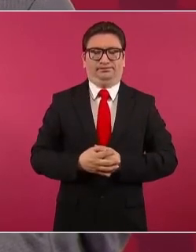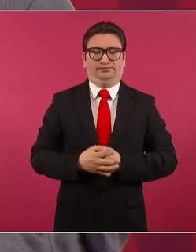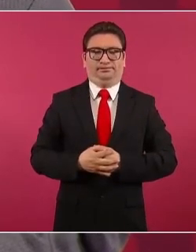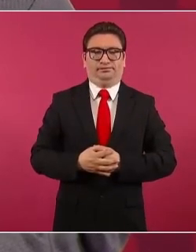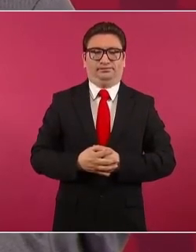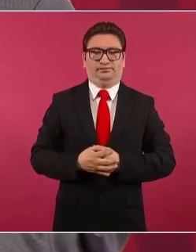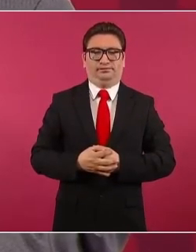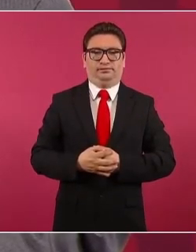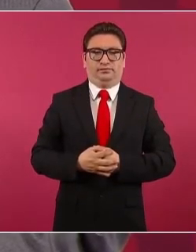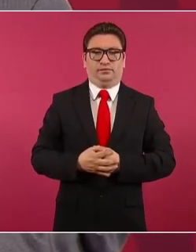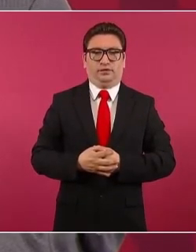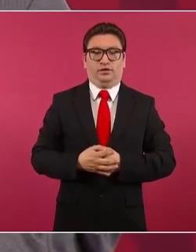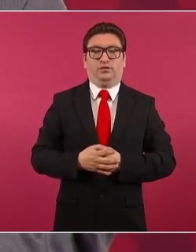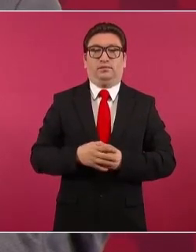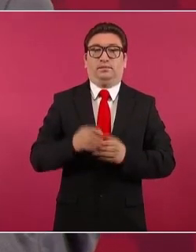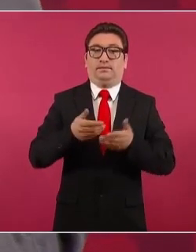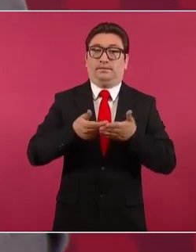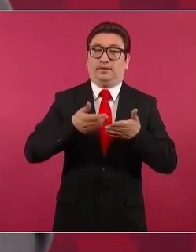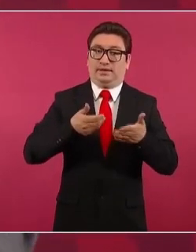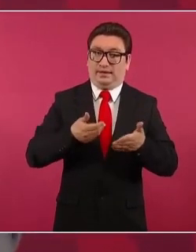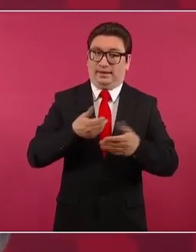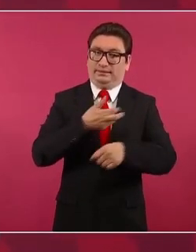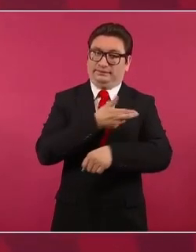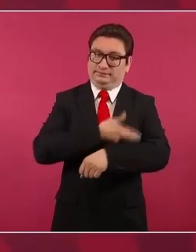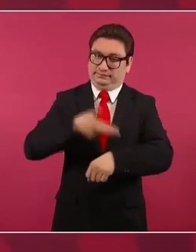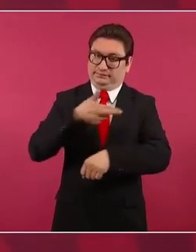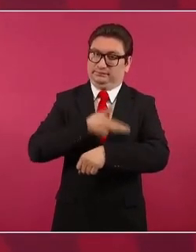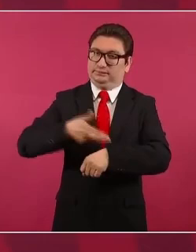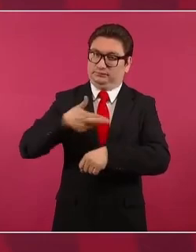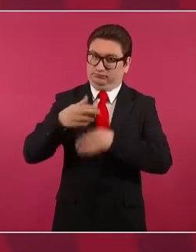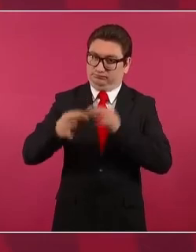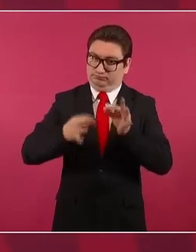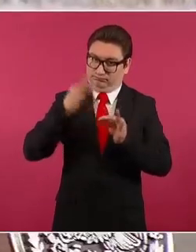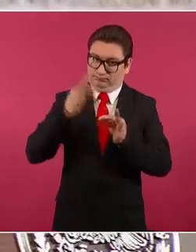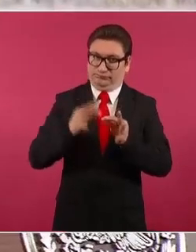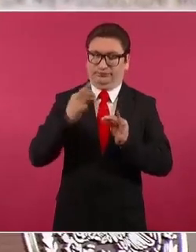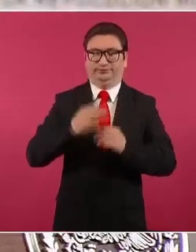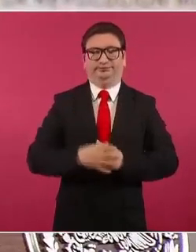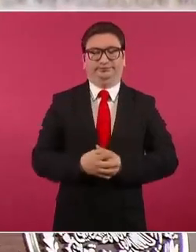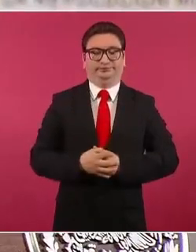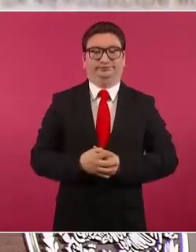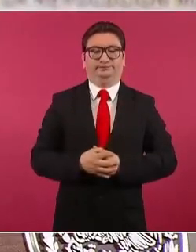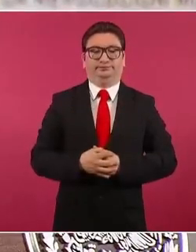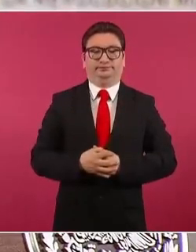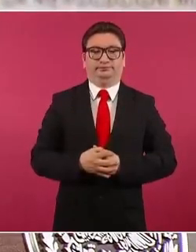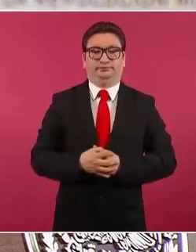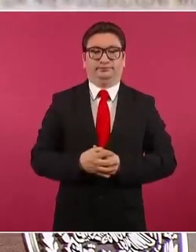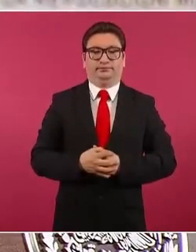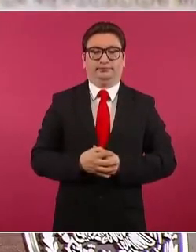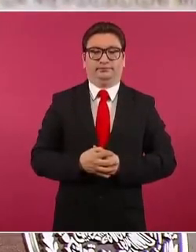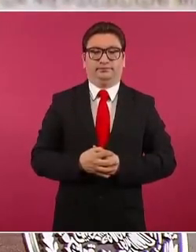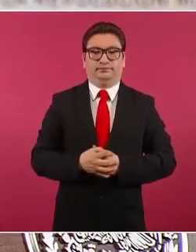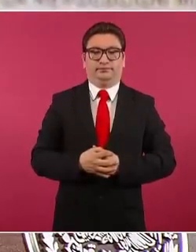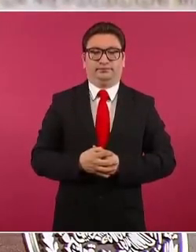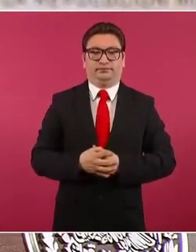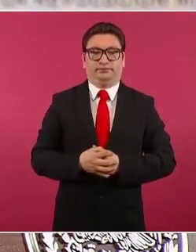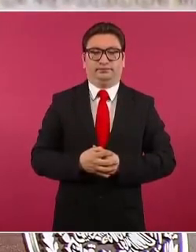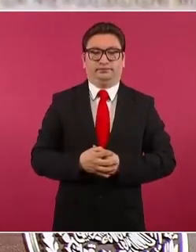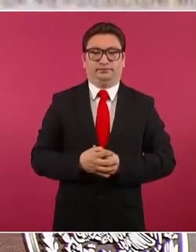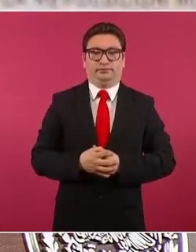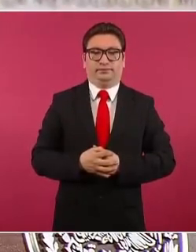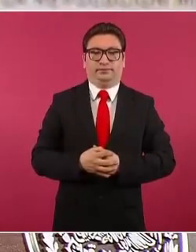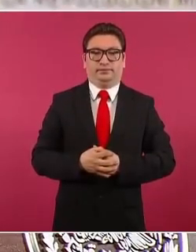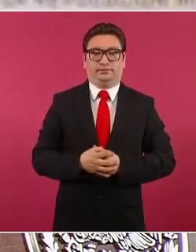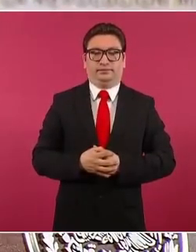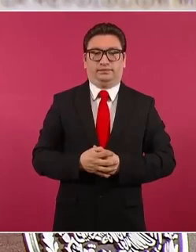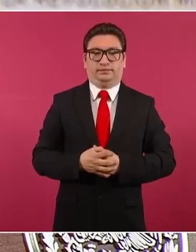Haciendo este trámite, ya se